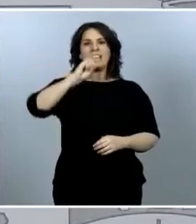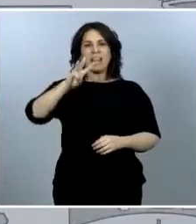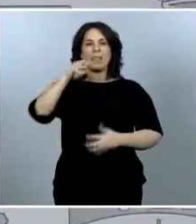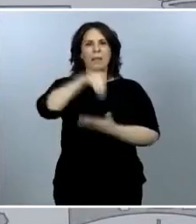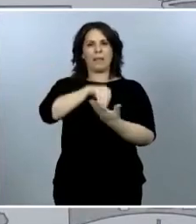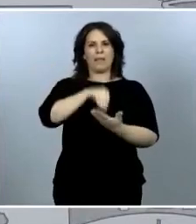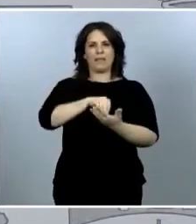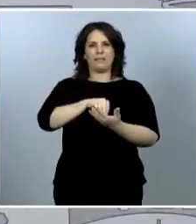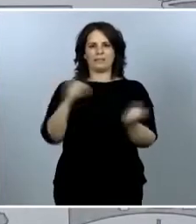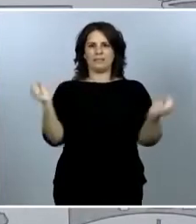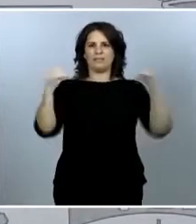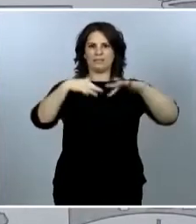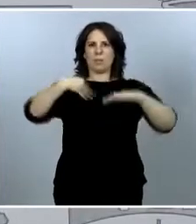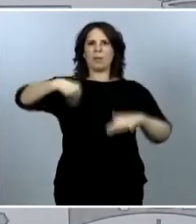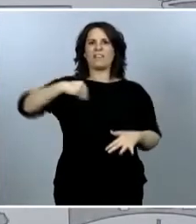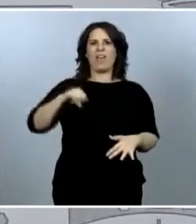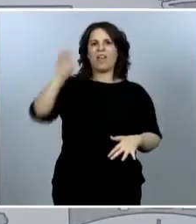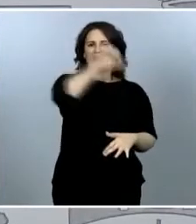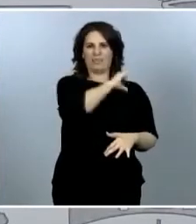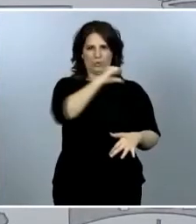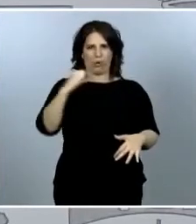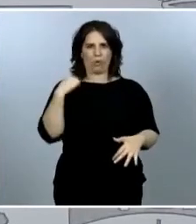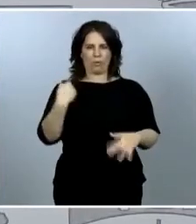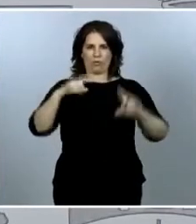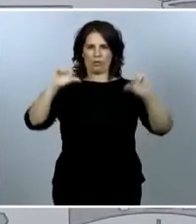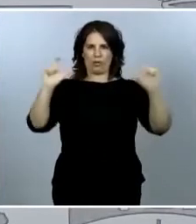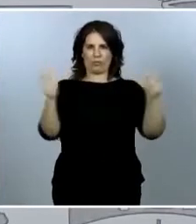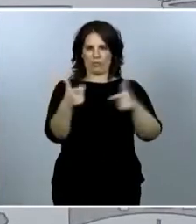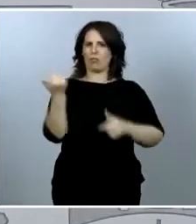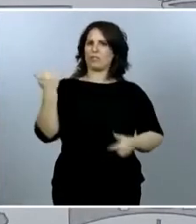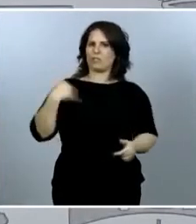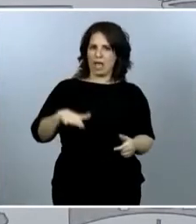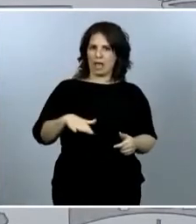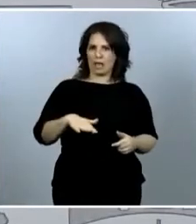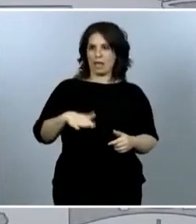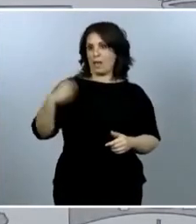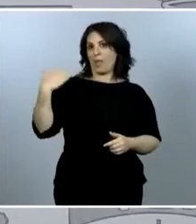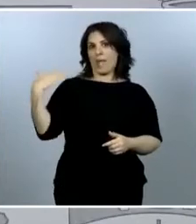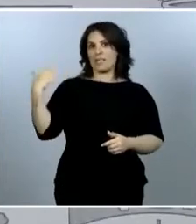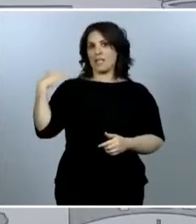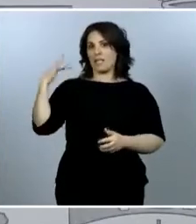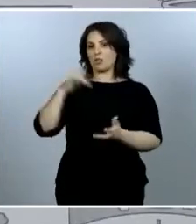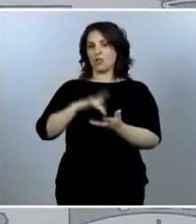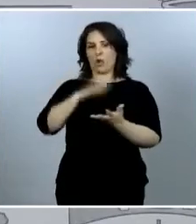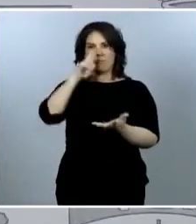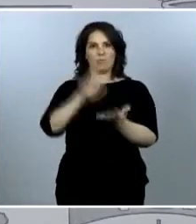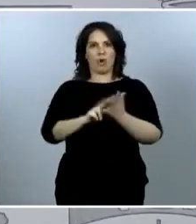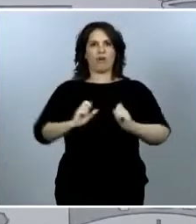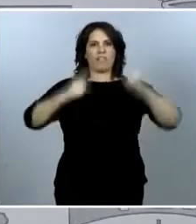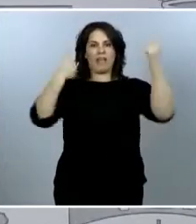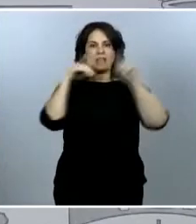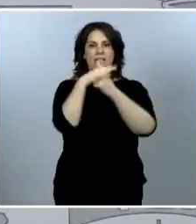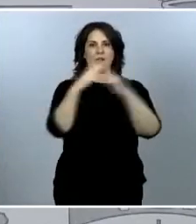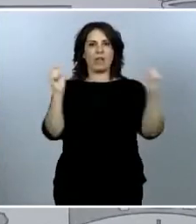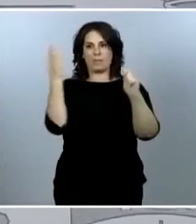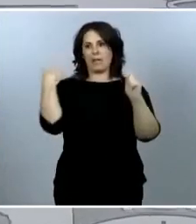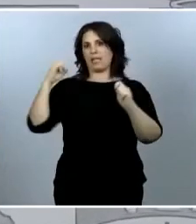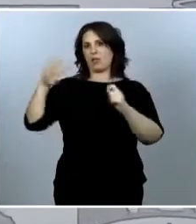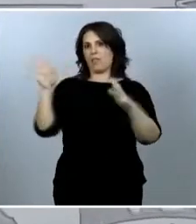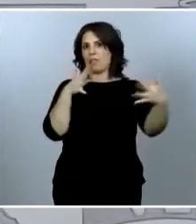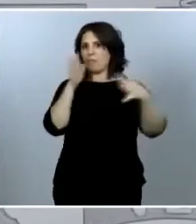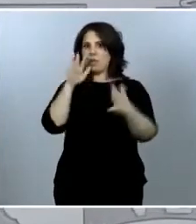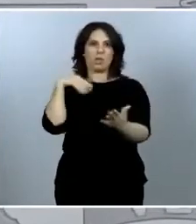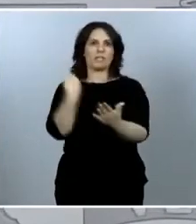Y presidentas autonómicos, desde que se decretó el estado de alarma el pasado 14 de marzo se han celebrado una